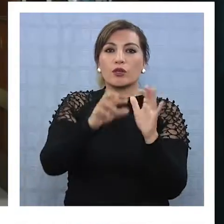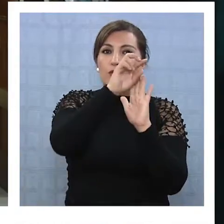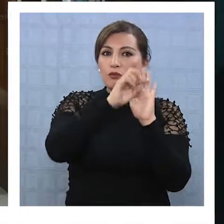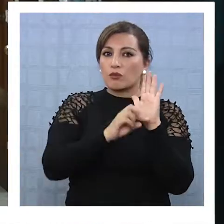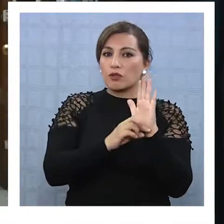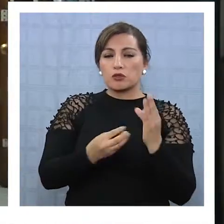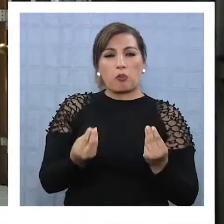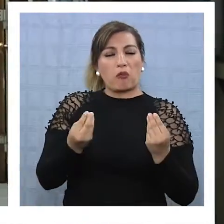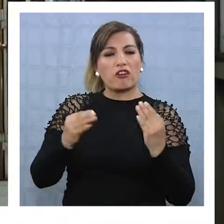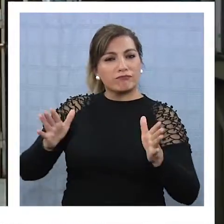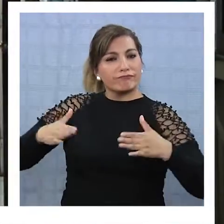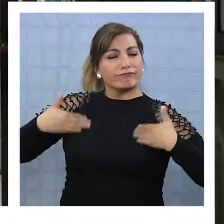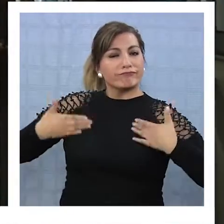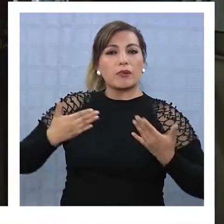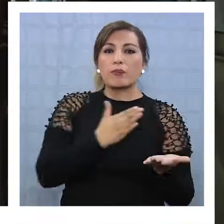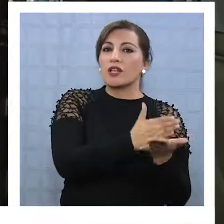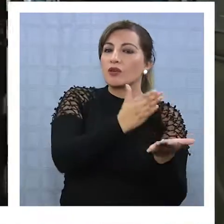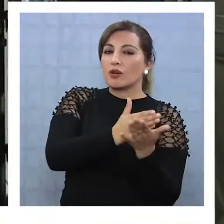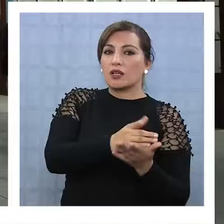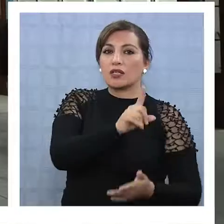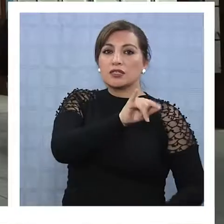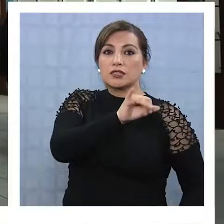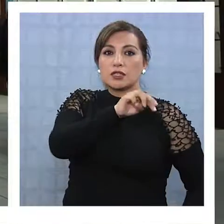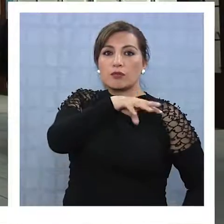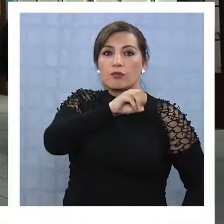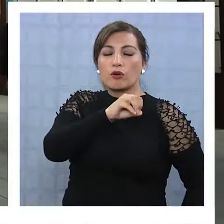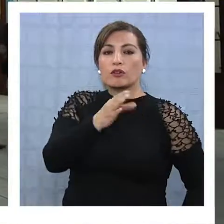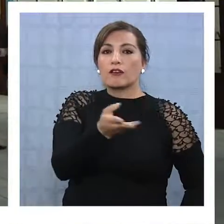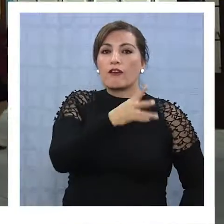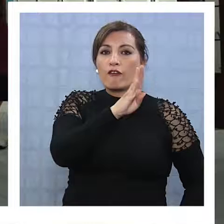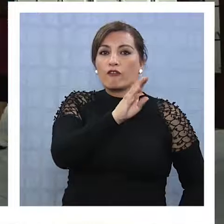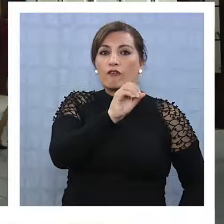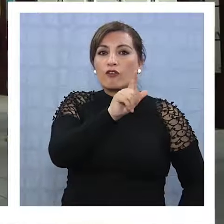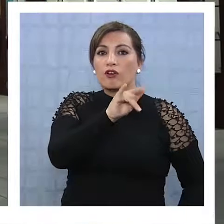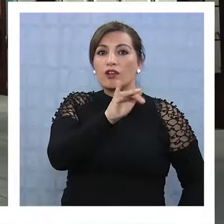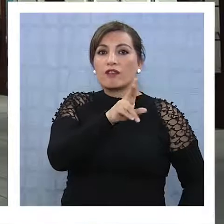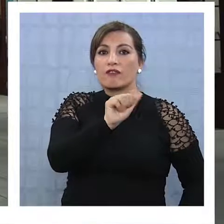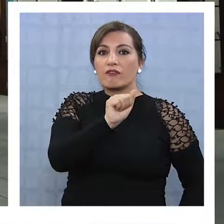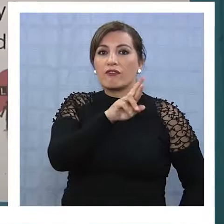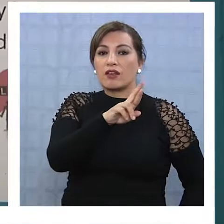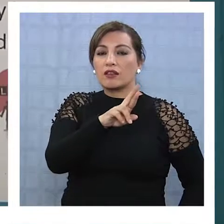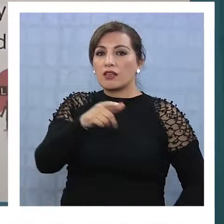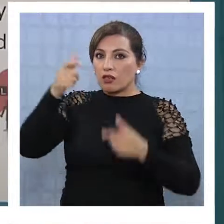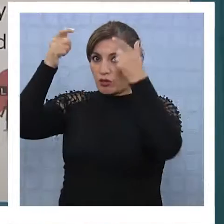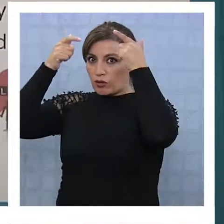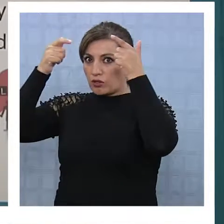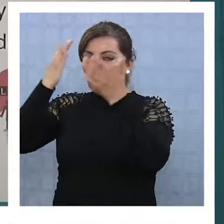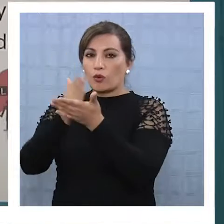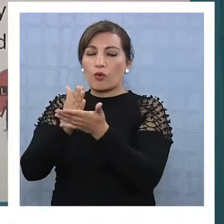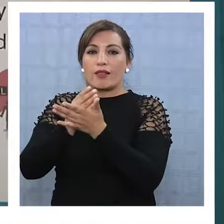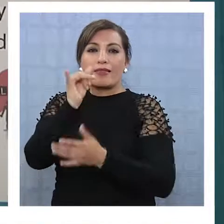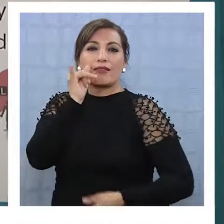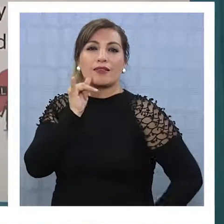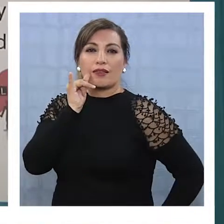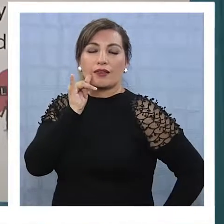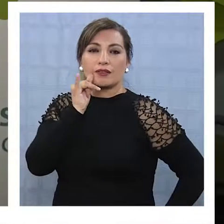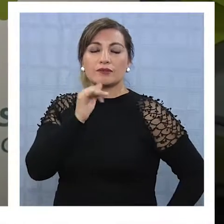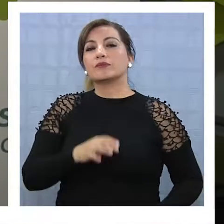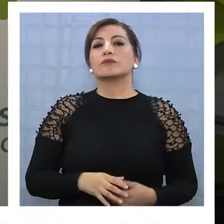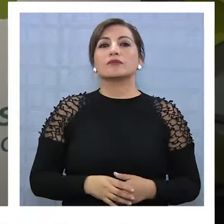este proyecto que ha significado un gran estímulo para los colegios Simón Bolívar de Alto Hospicio y Corona School de Iquique.